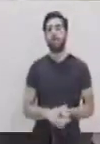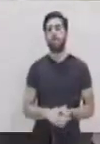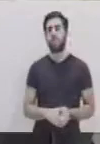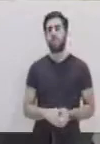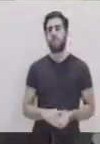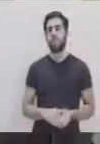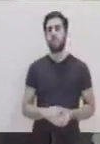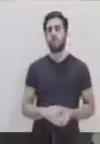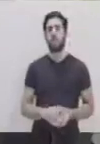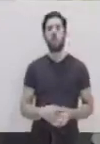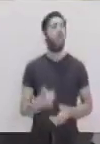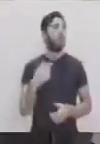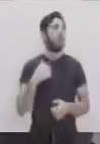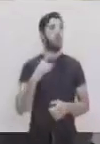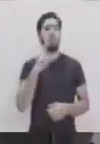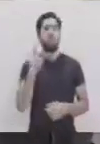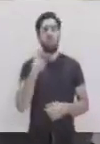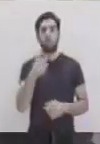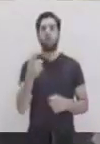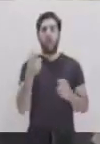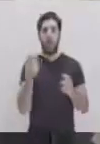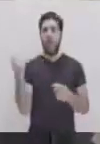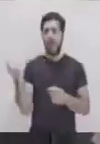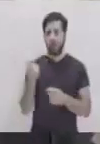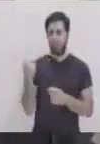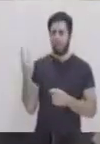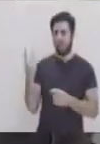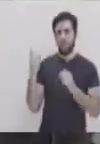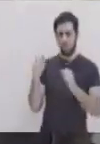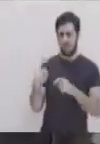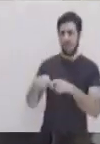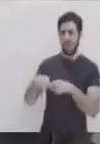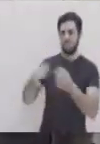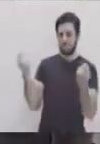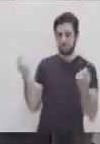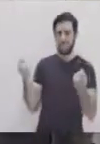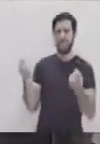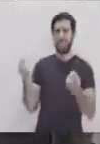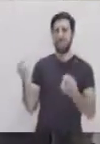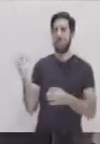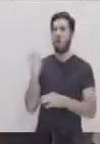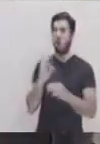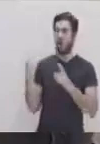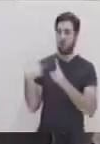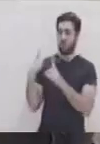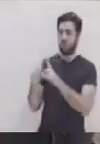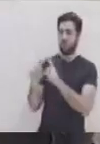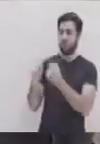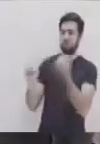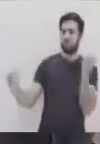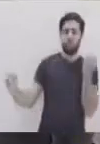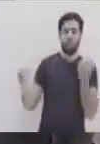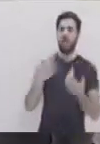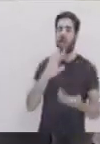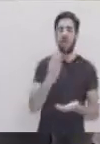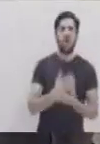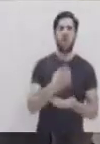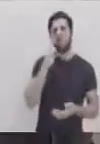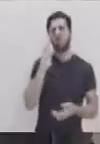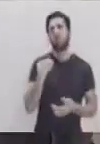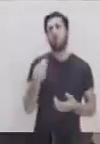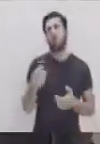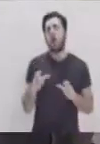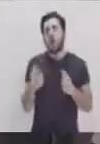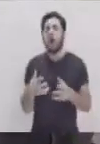Pero, ¿qué no se debe hacer en una amistad? ¿O qué podría llegar a dañar a una amistad? Y que, pues, esos dos